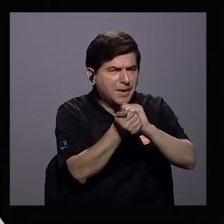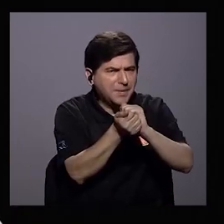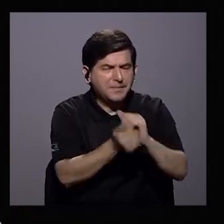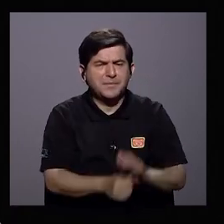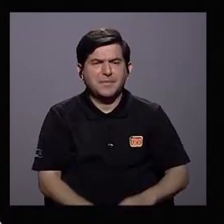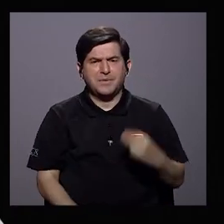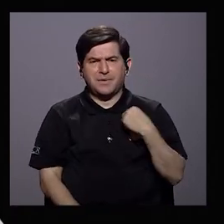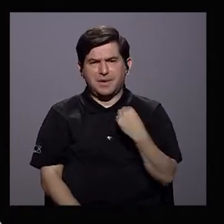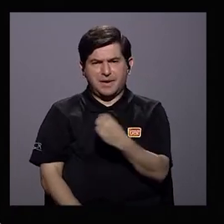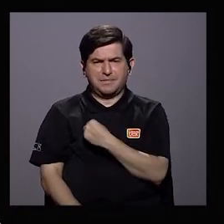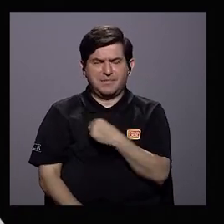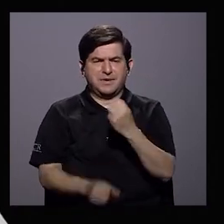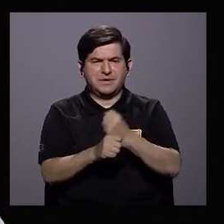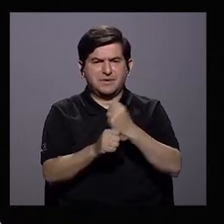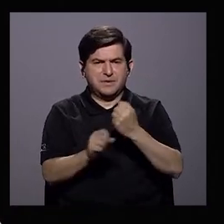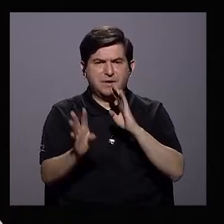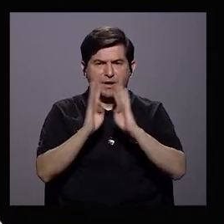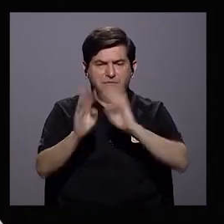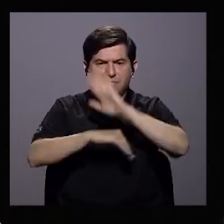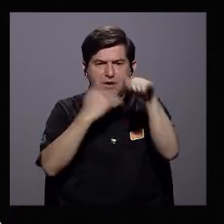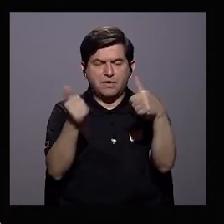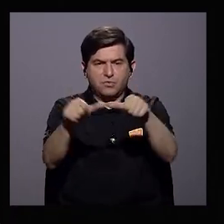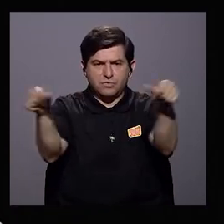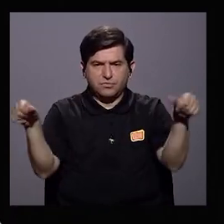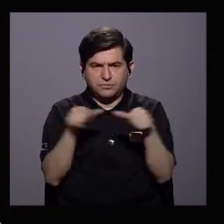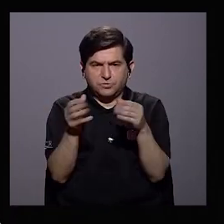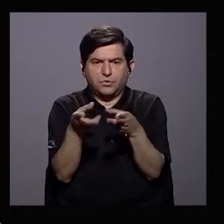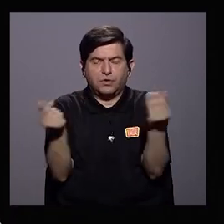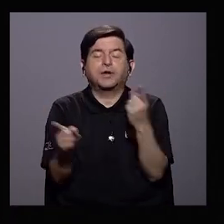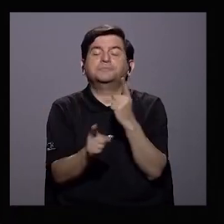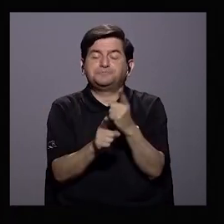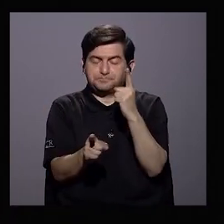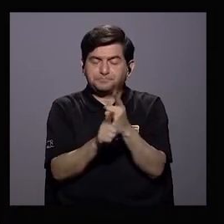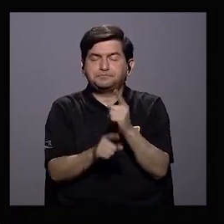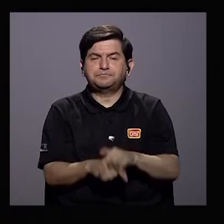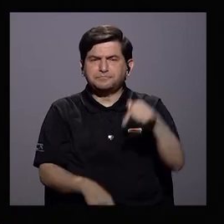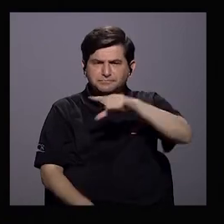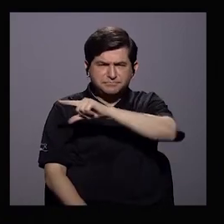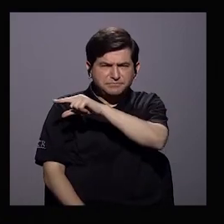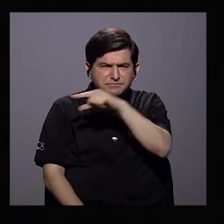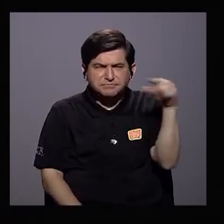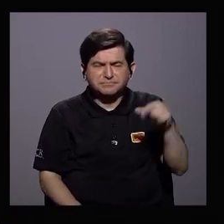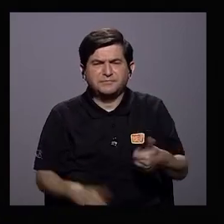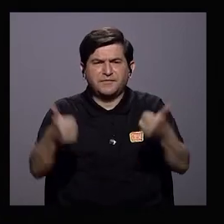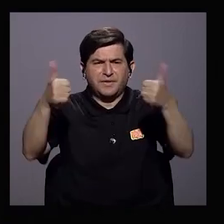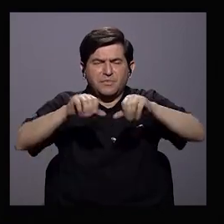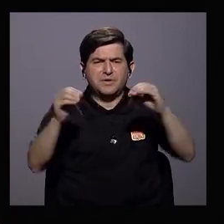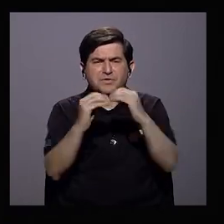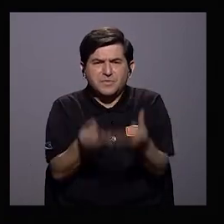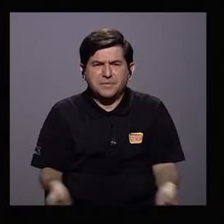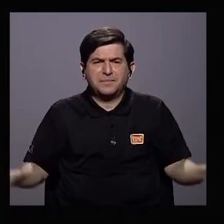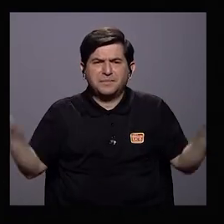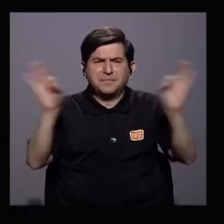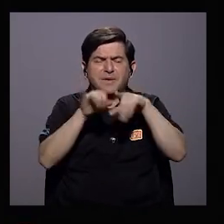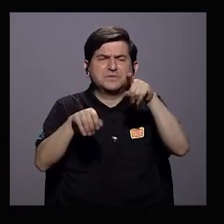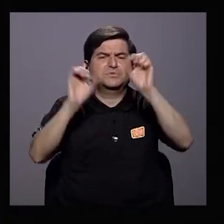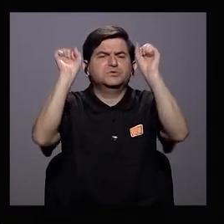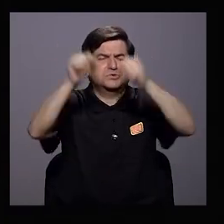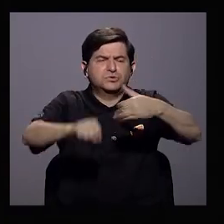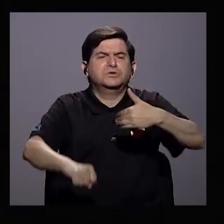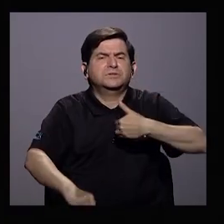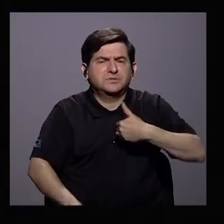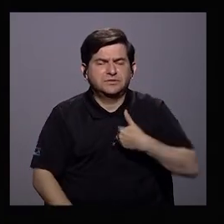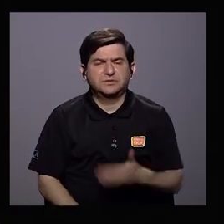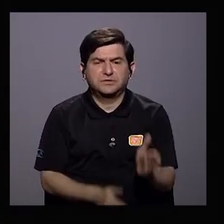Al Ministerio de Trabajo le toca hablar con todos los sectores productivos. Así es. En estas semanas, ¿cuál ha sido el acuerdo más importante que usted ha